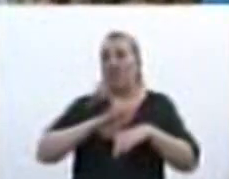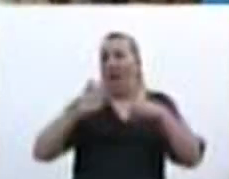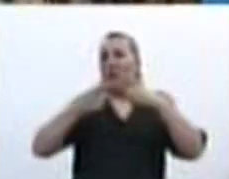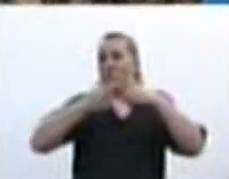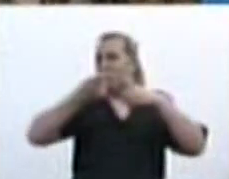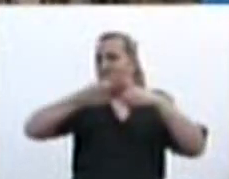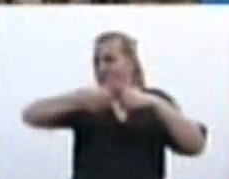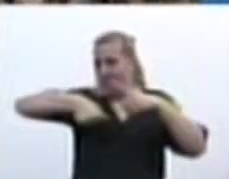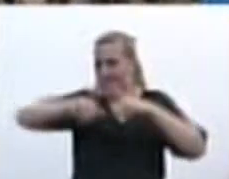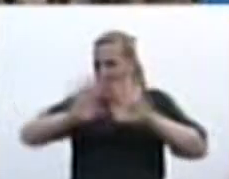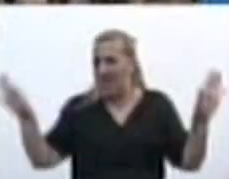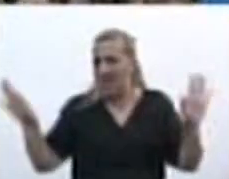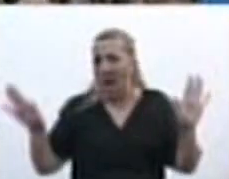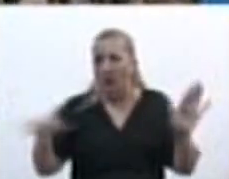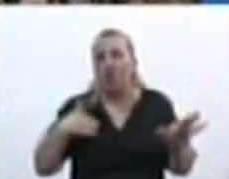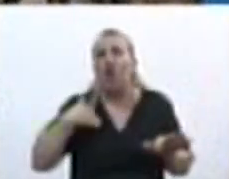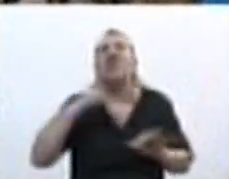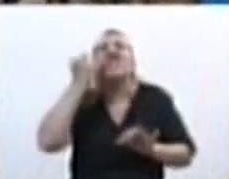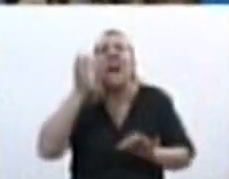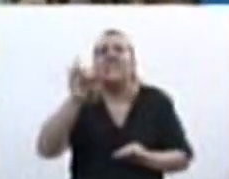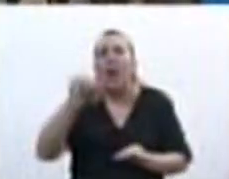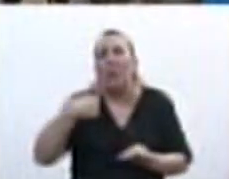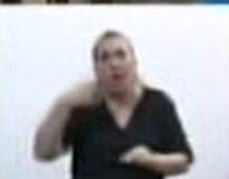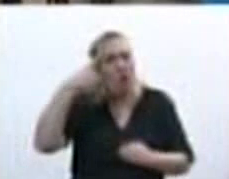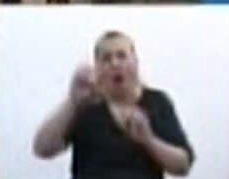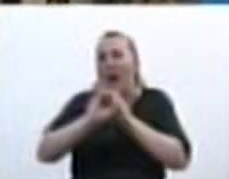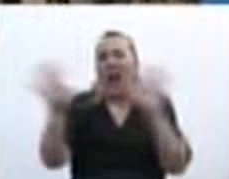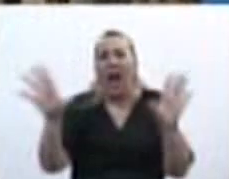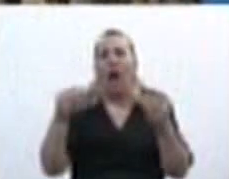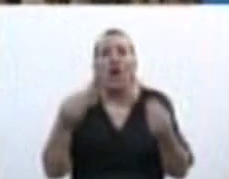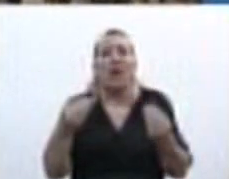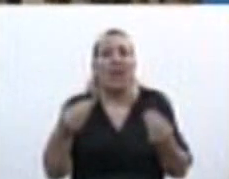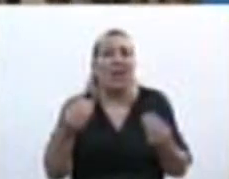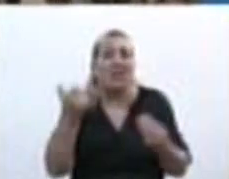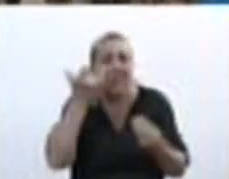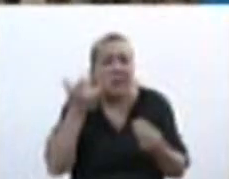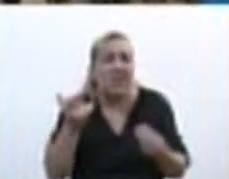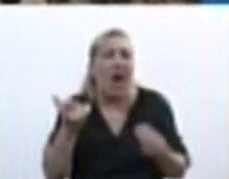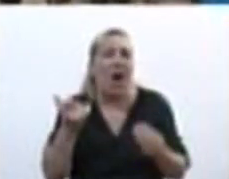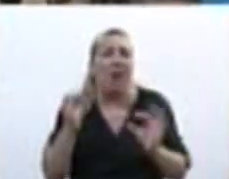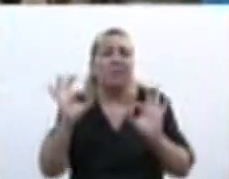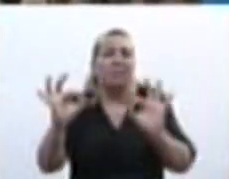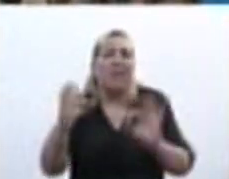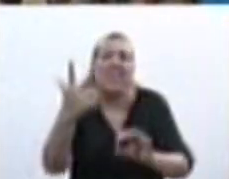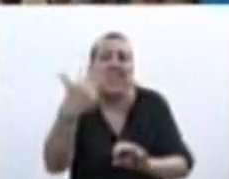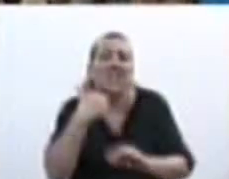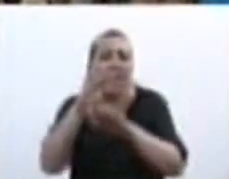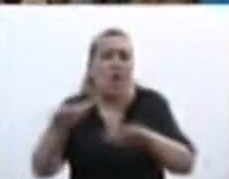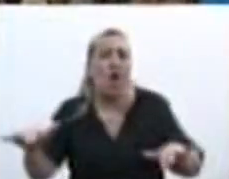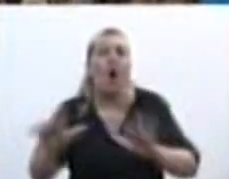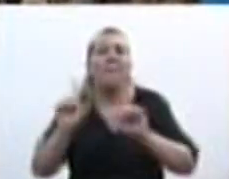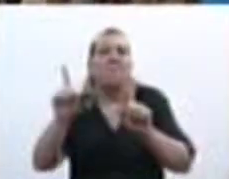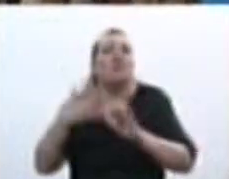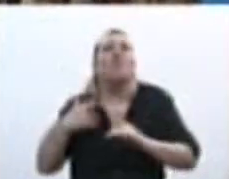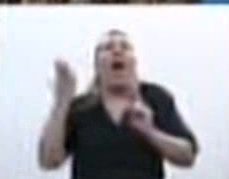yo ya sabía y tenía absolutamente claro que mis tres hijos fueron son mi proyecto